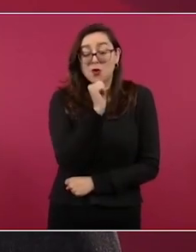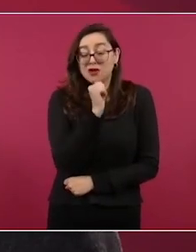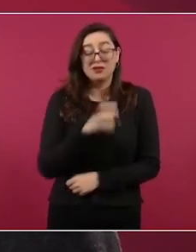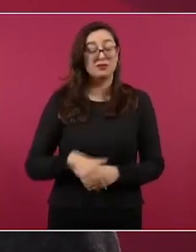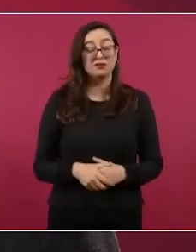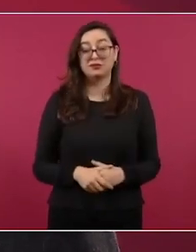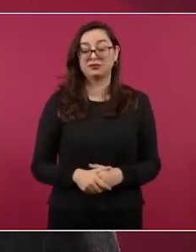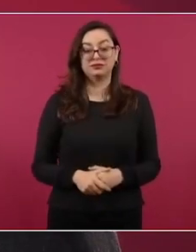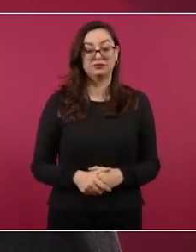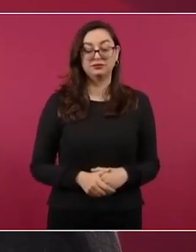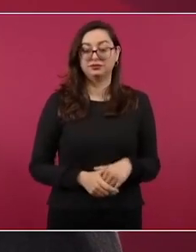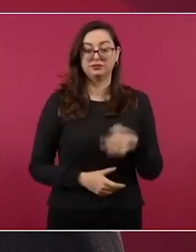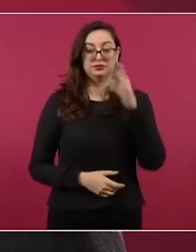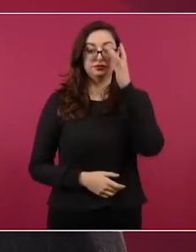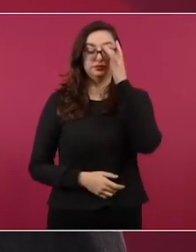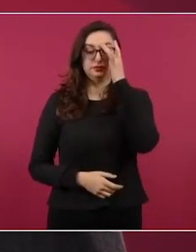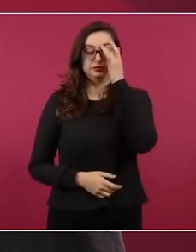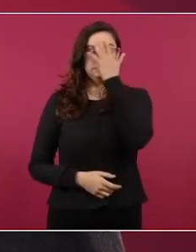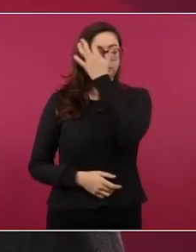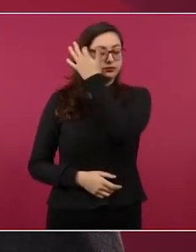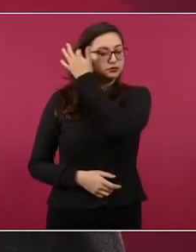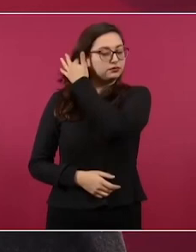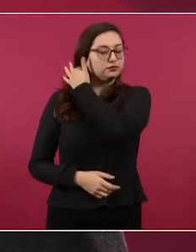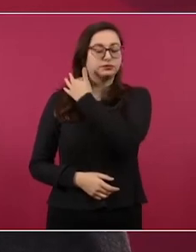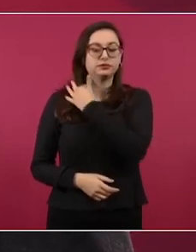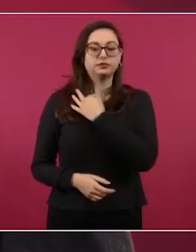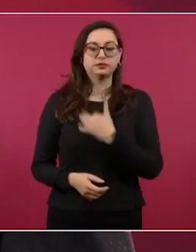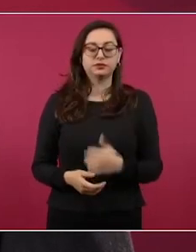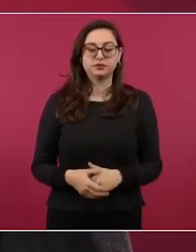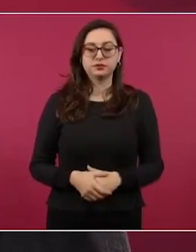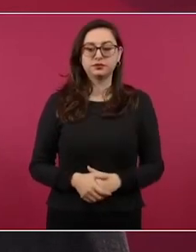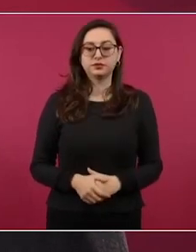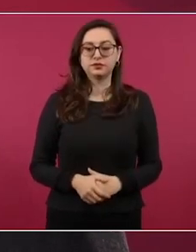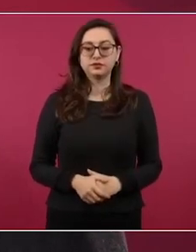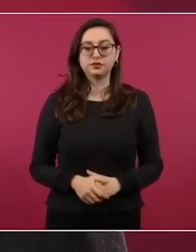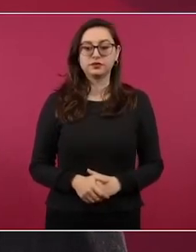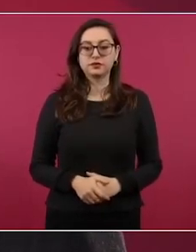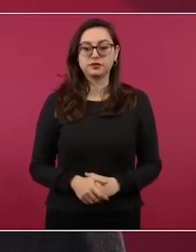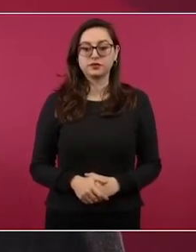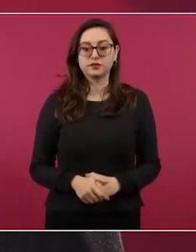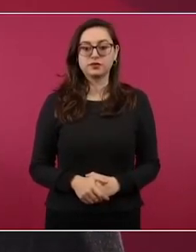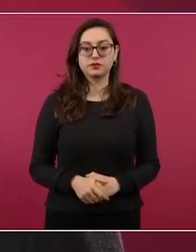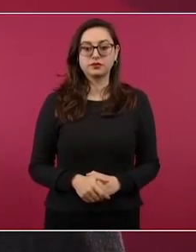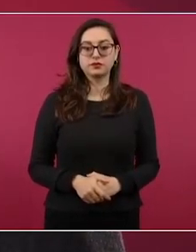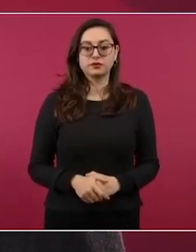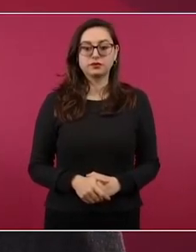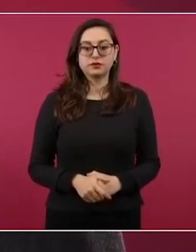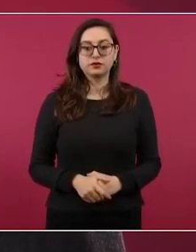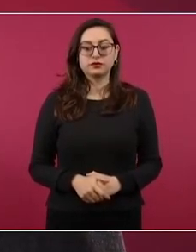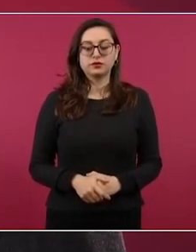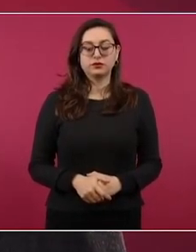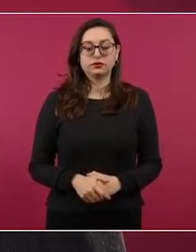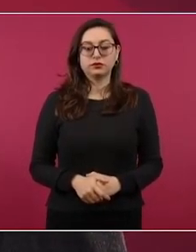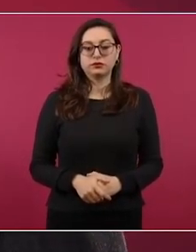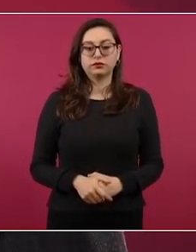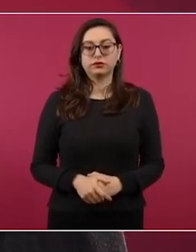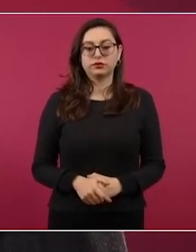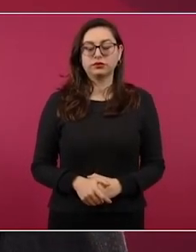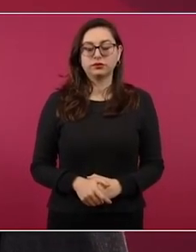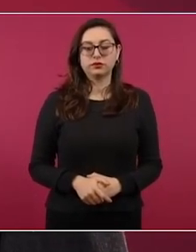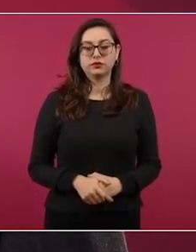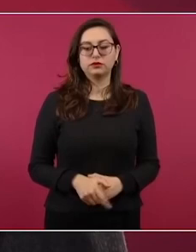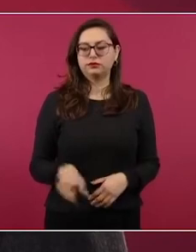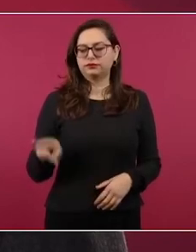Una vez le preguntaron al maestro Pani, que era